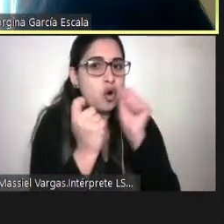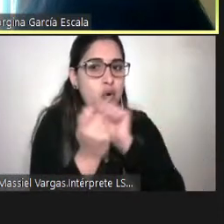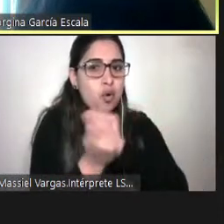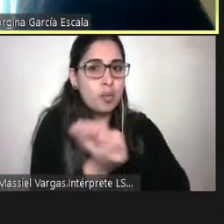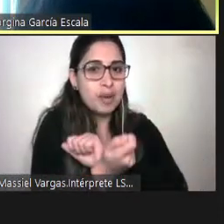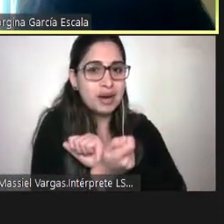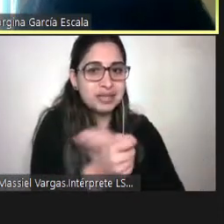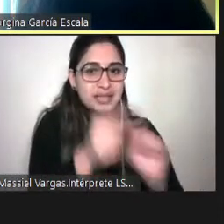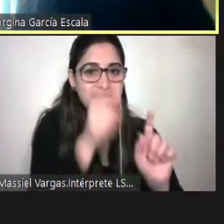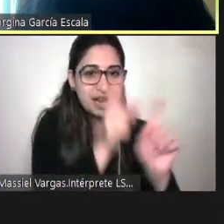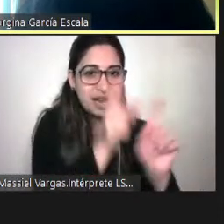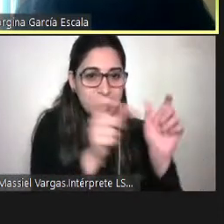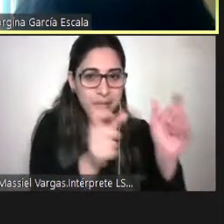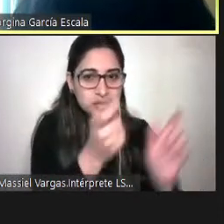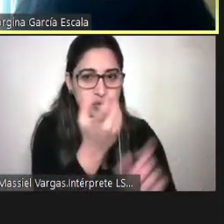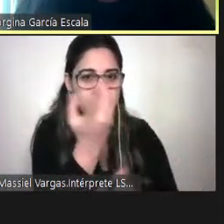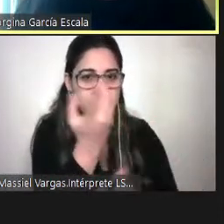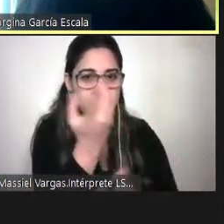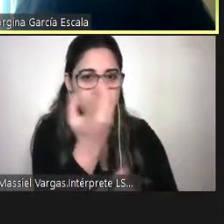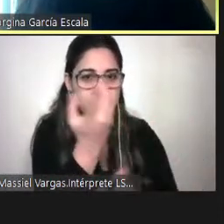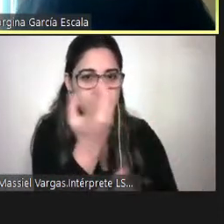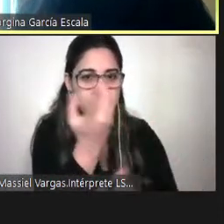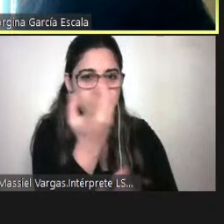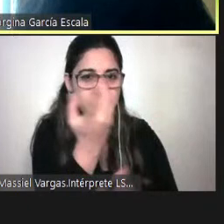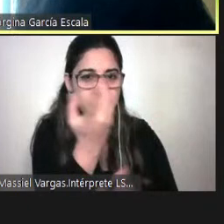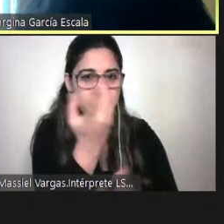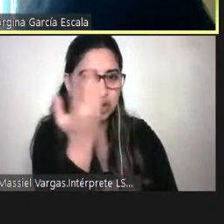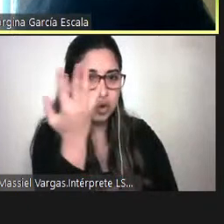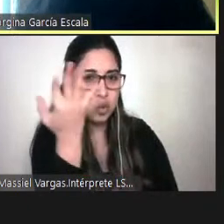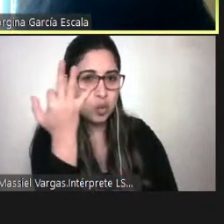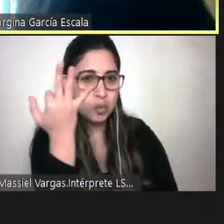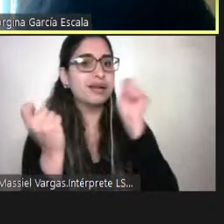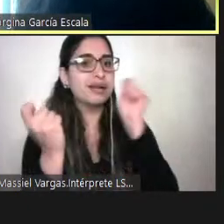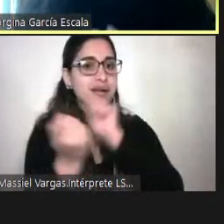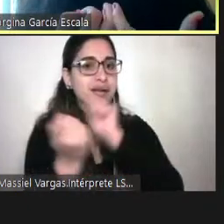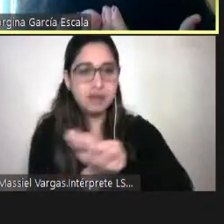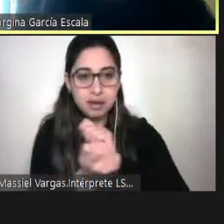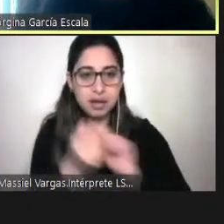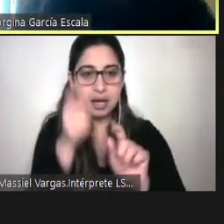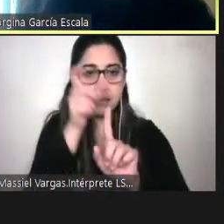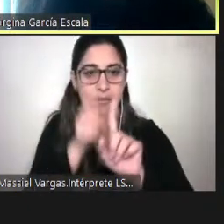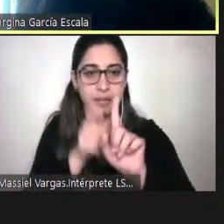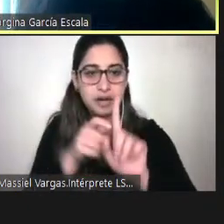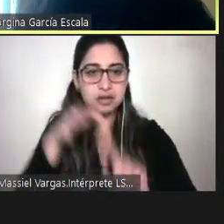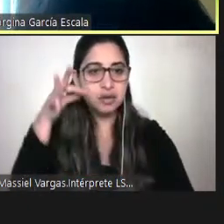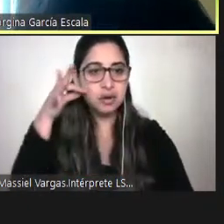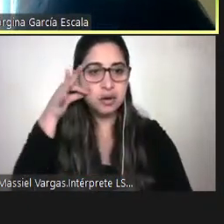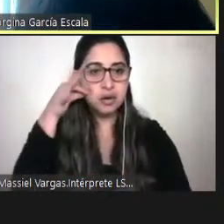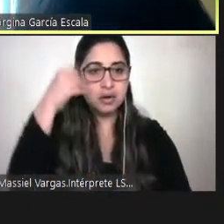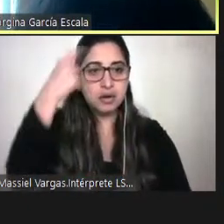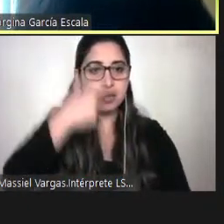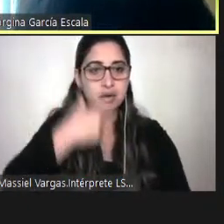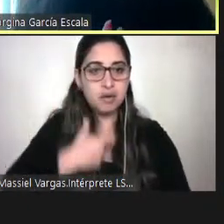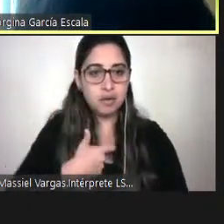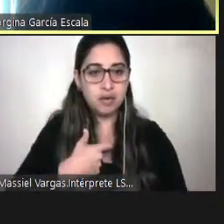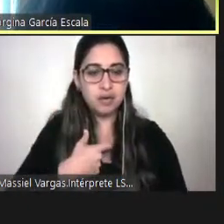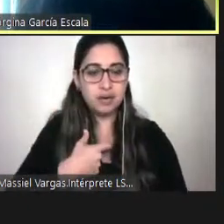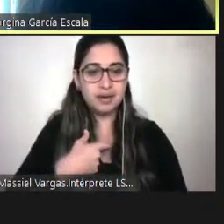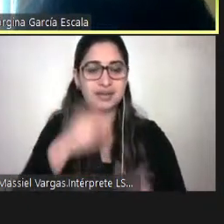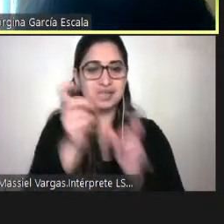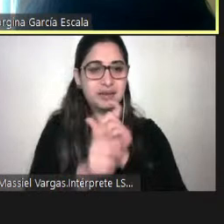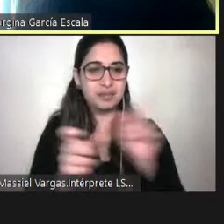contable en individuo humano, en sujeto entre sujetos, es decir, que nos